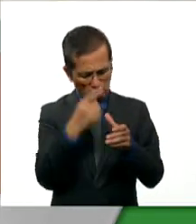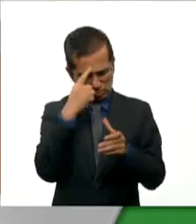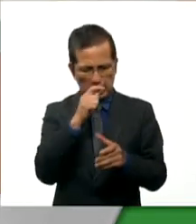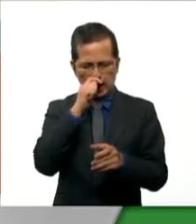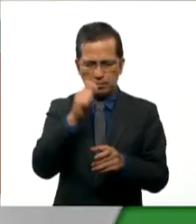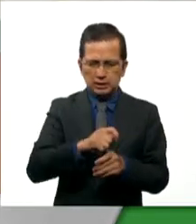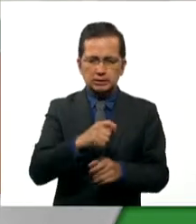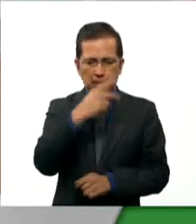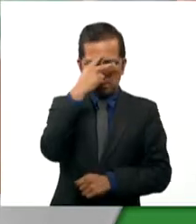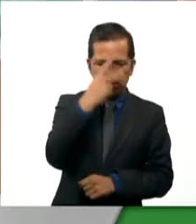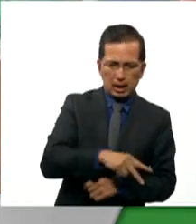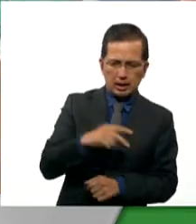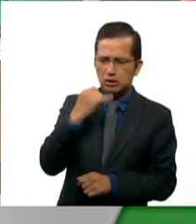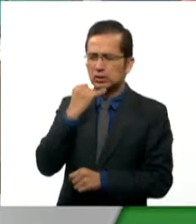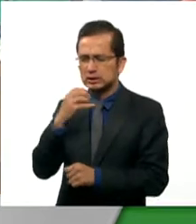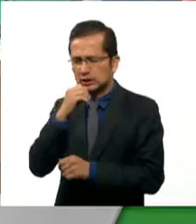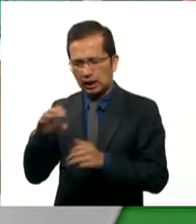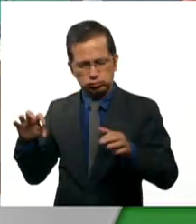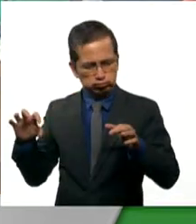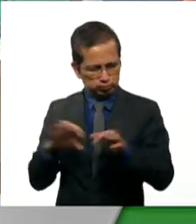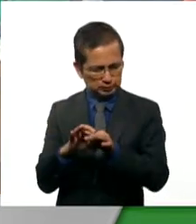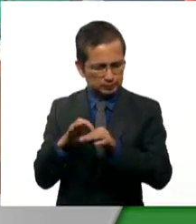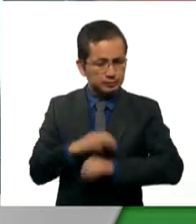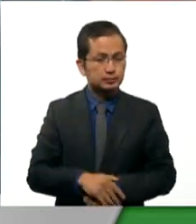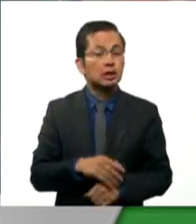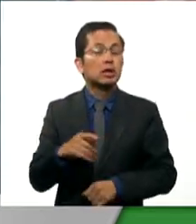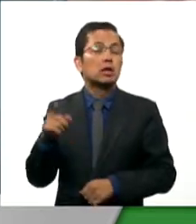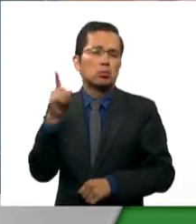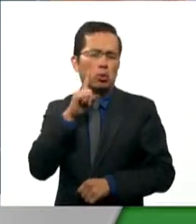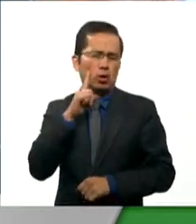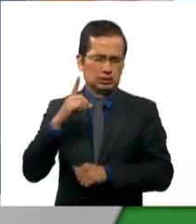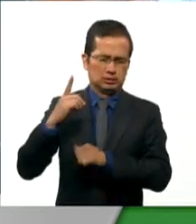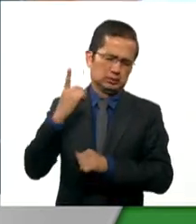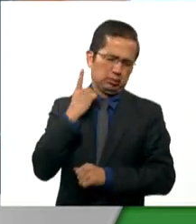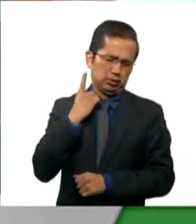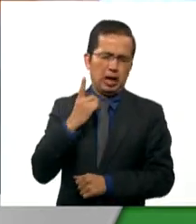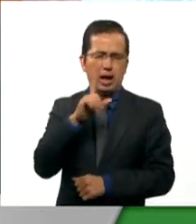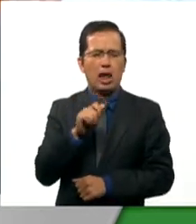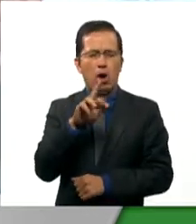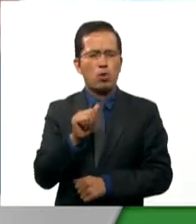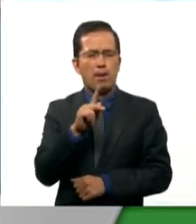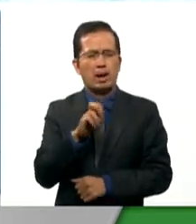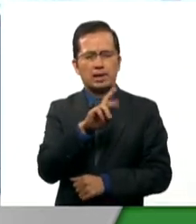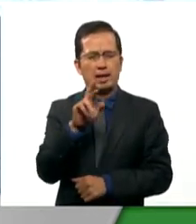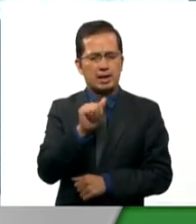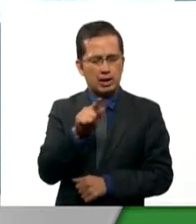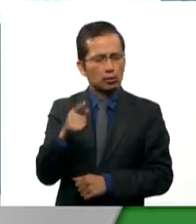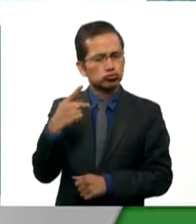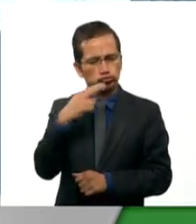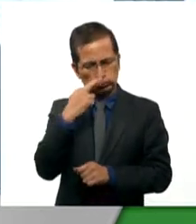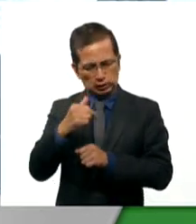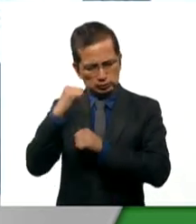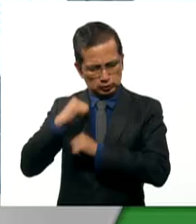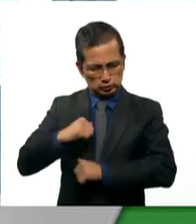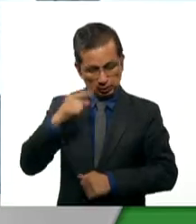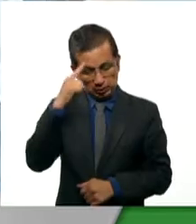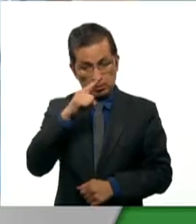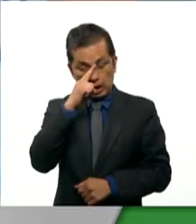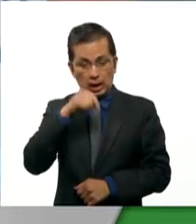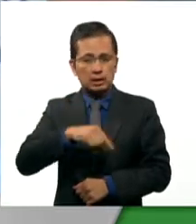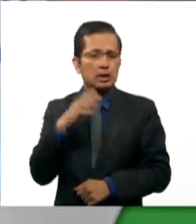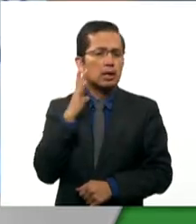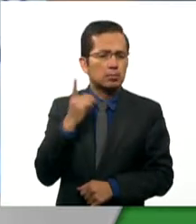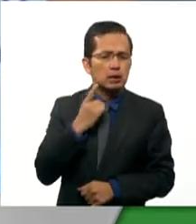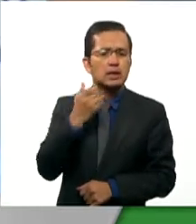México-Israel, encabezado por la diputada Laura Barrera Fortul, quien refrendó el compromiso del Parlamento mexicano para dar